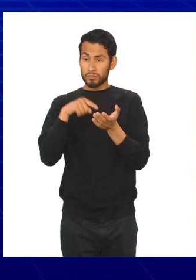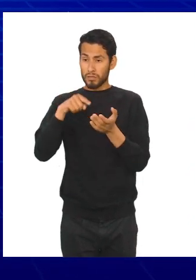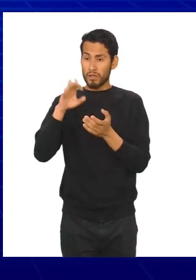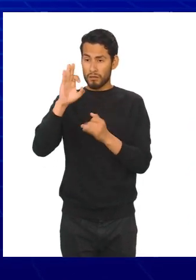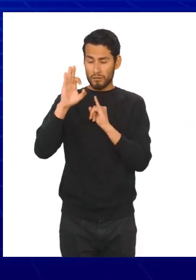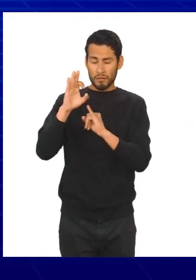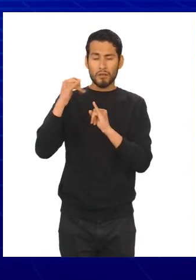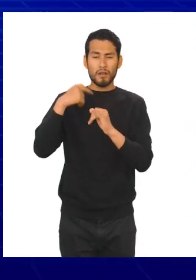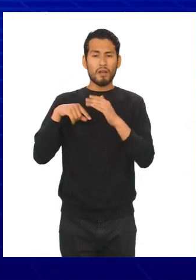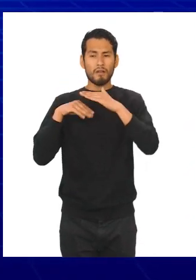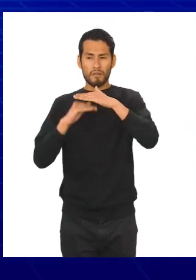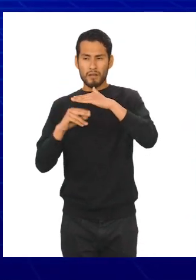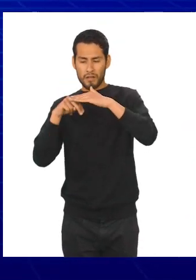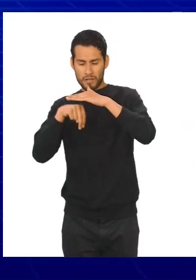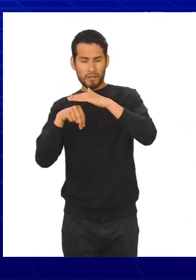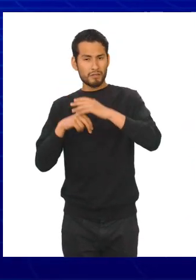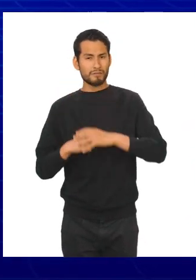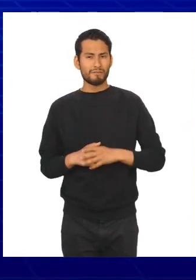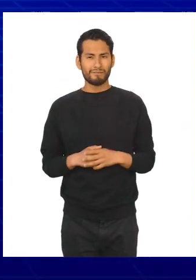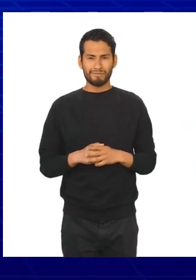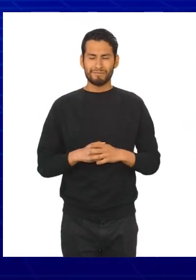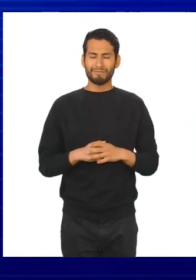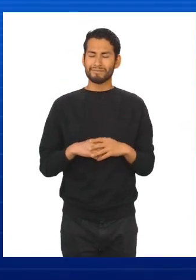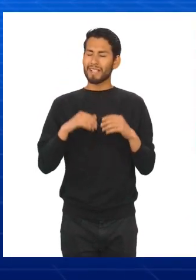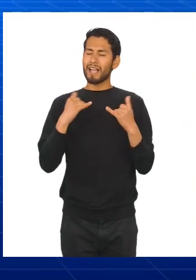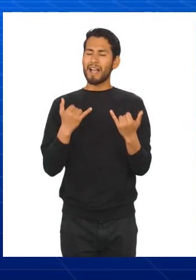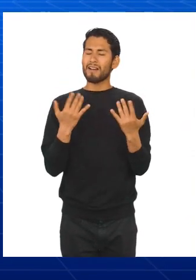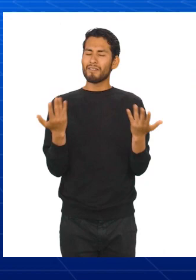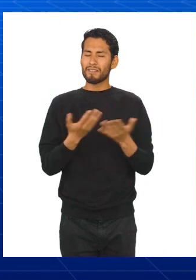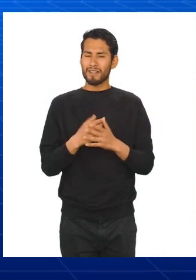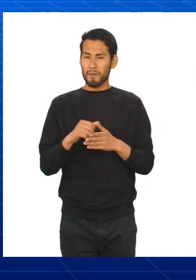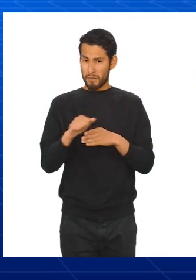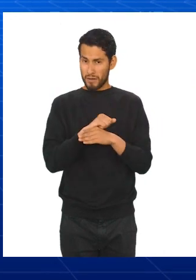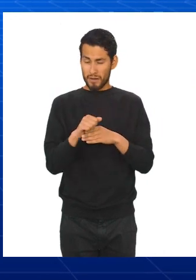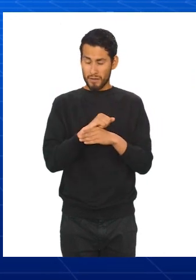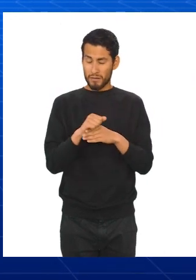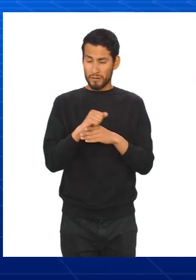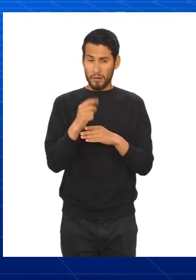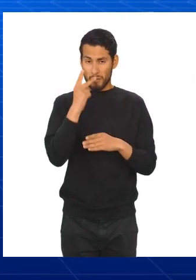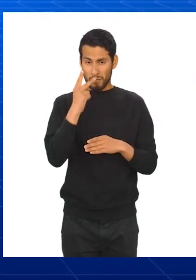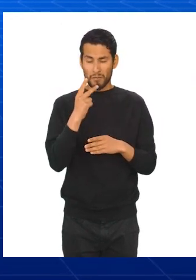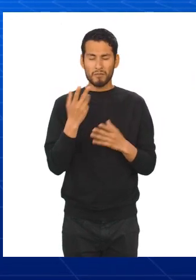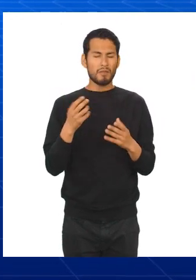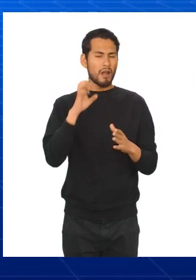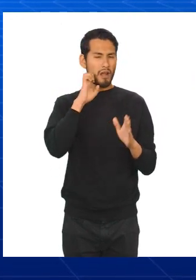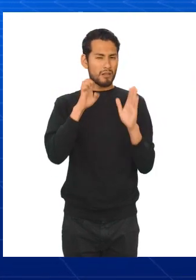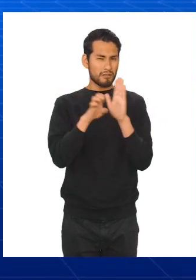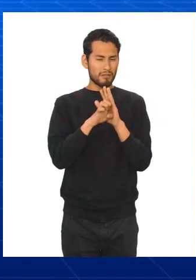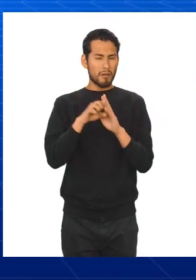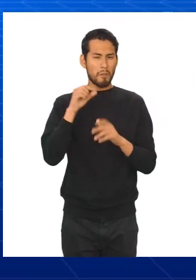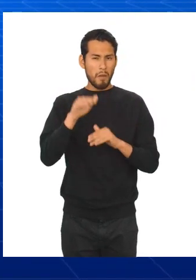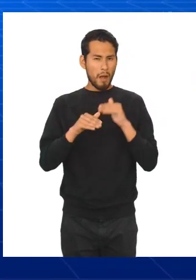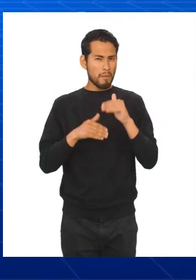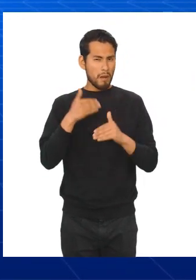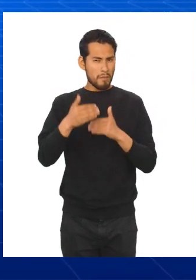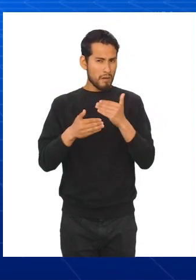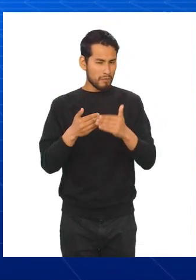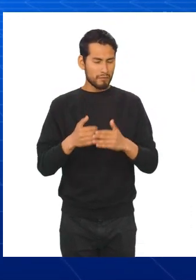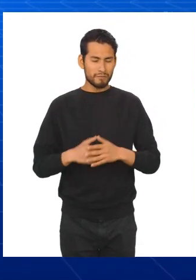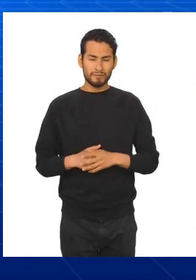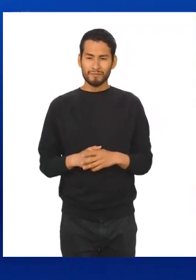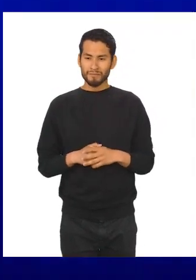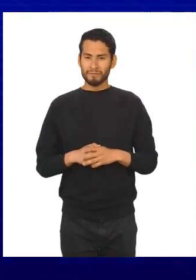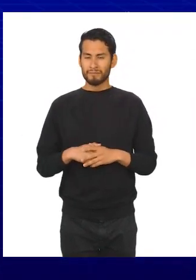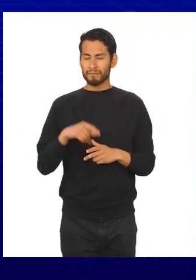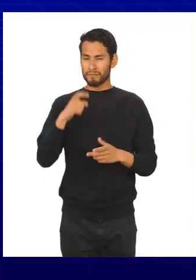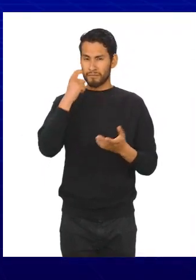absoluta acumulada sobre el tamaño de la muestra. Ok. Ahora, para poner en práctica lo visto, veamos un ejemplo paso a